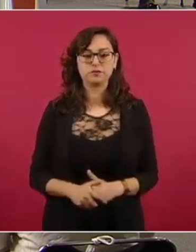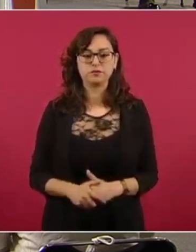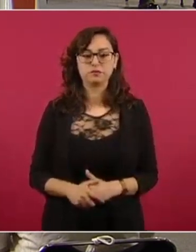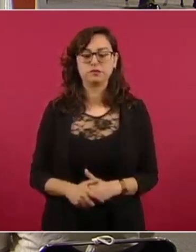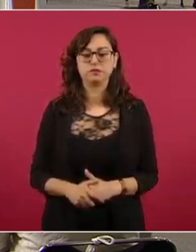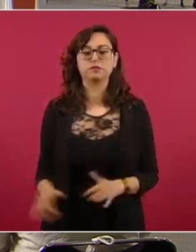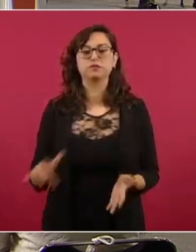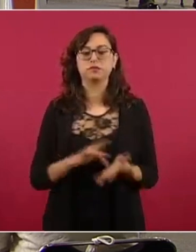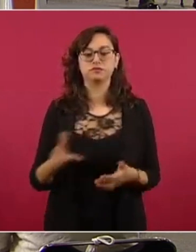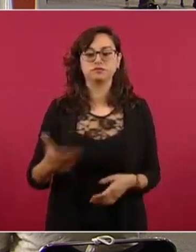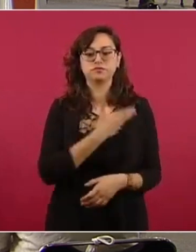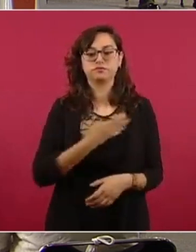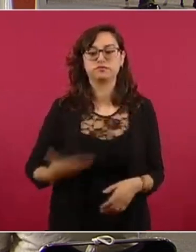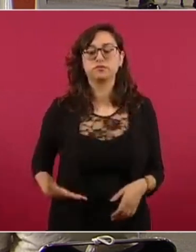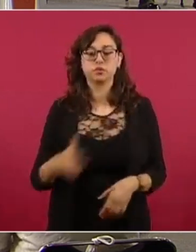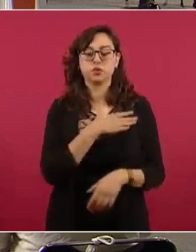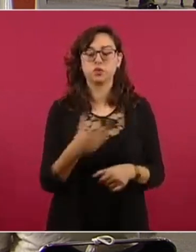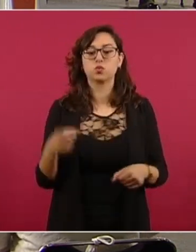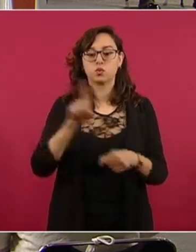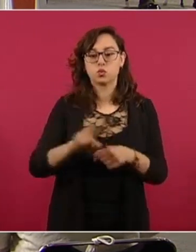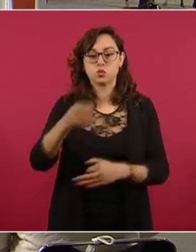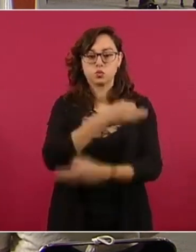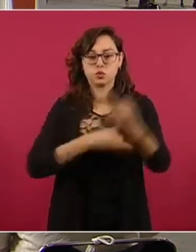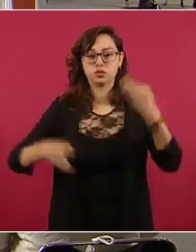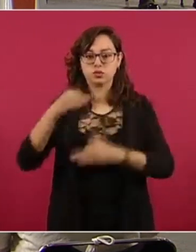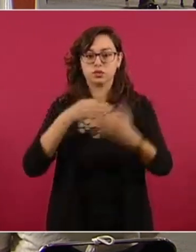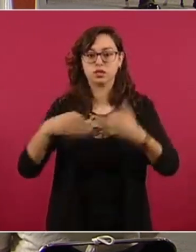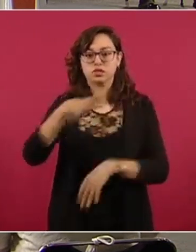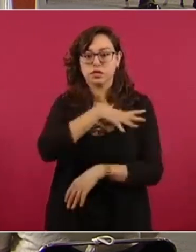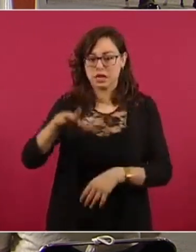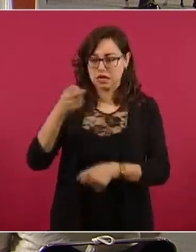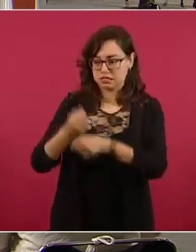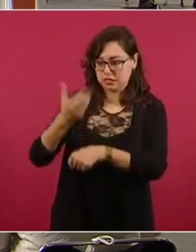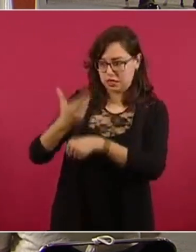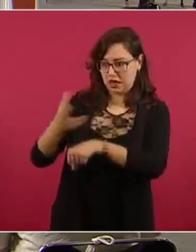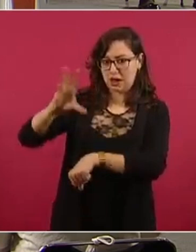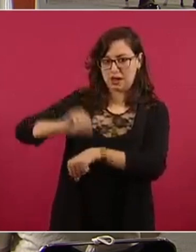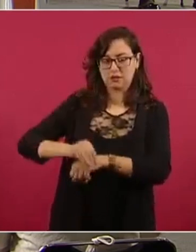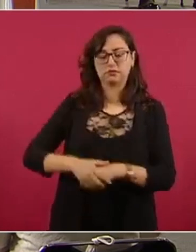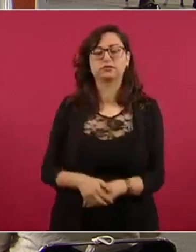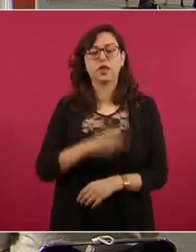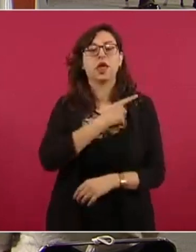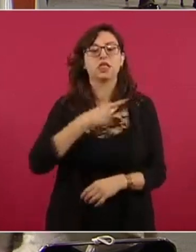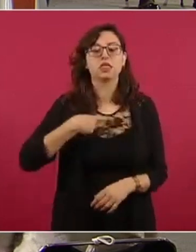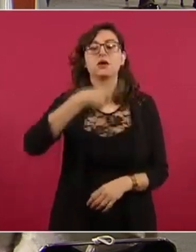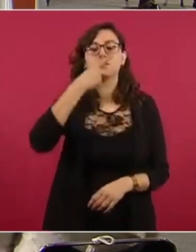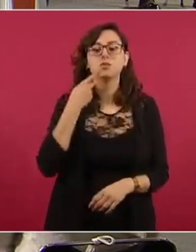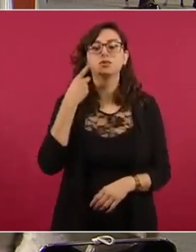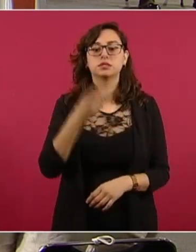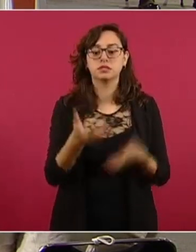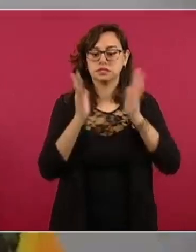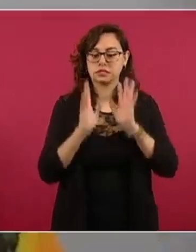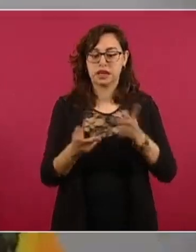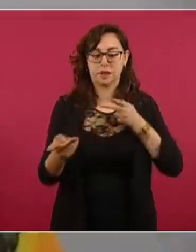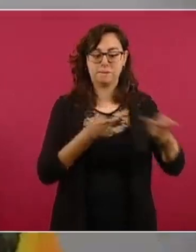Gracias, señor presidente. Muy buenos días a todos. Con permiso, mi hija, el secretario. Señor presidente, le informo que se estableció, se aplicó el plan de